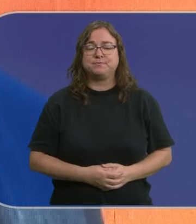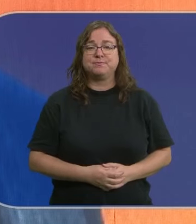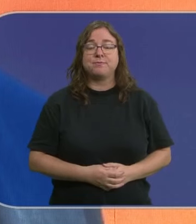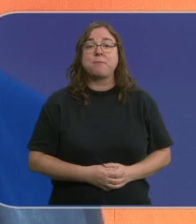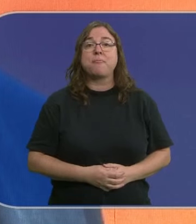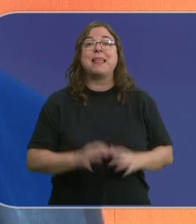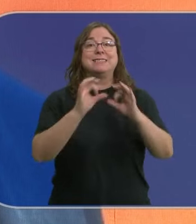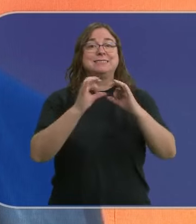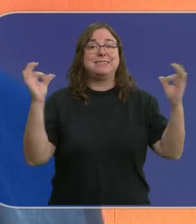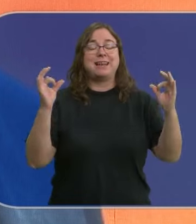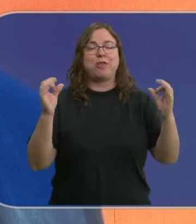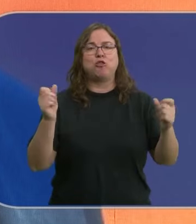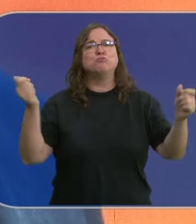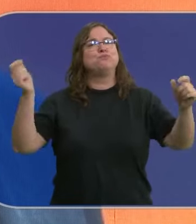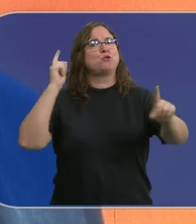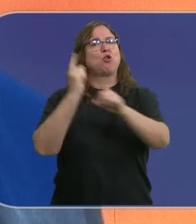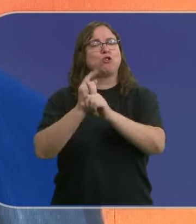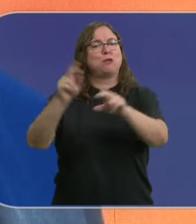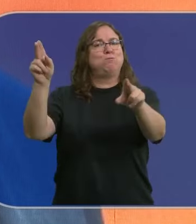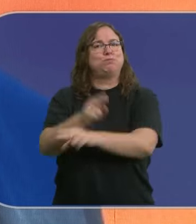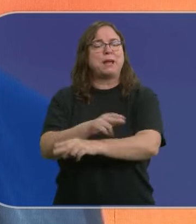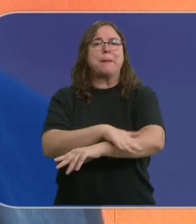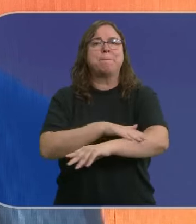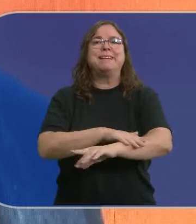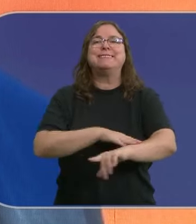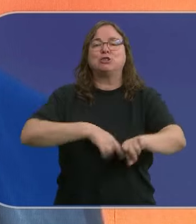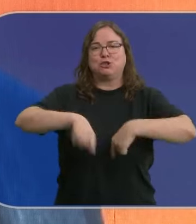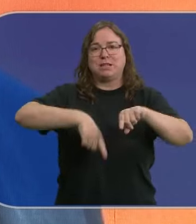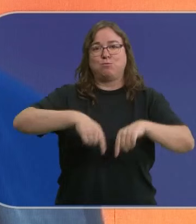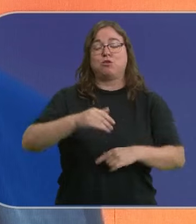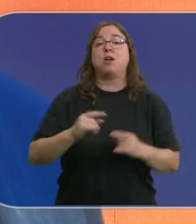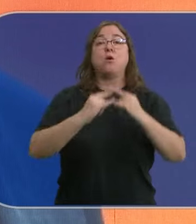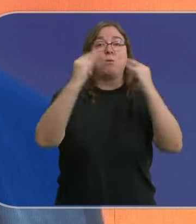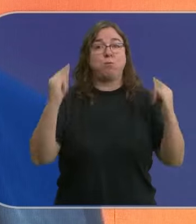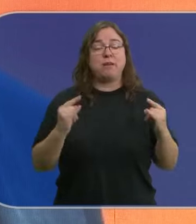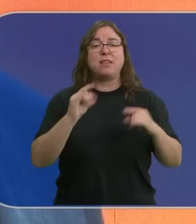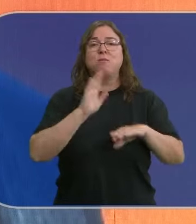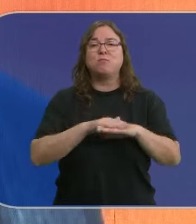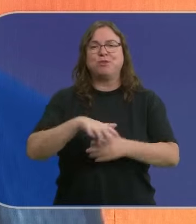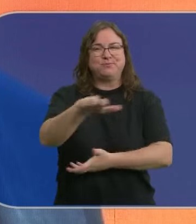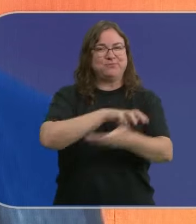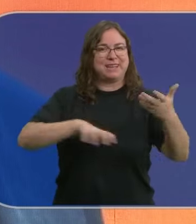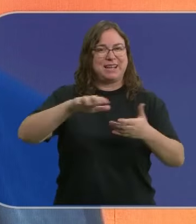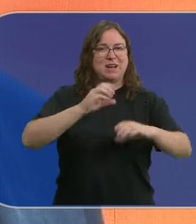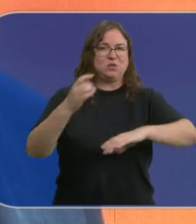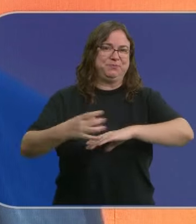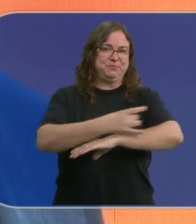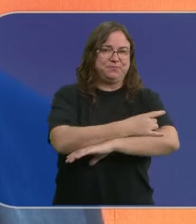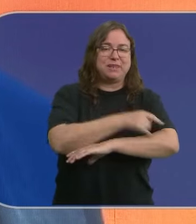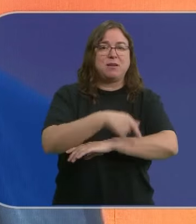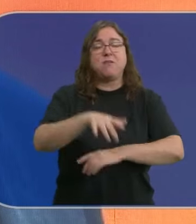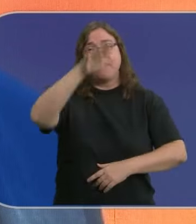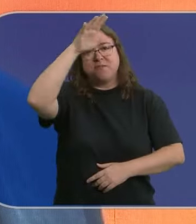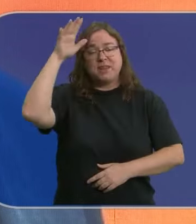El Senado reprueba al ministro de Transportes, Óscar Puente, lo hace a iniciativa del PP por el caos ferroviario de este verano, la crisis diplomática con Argentina